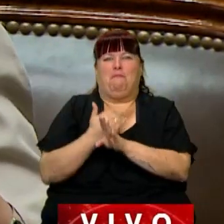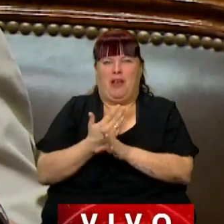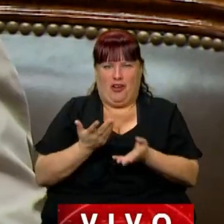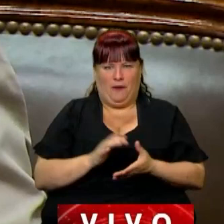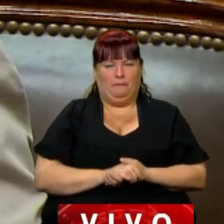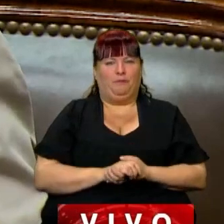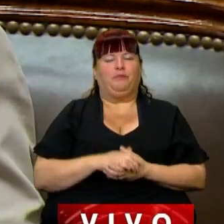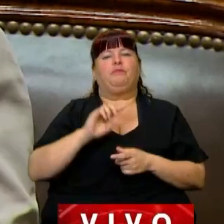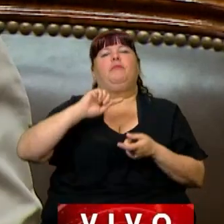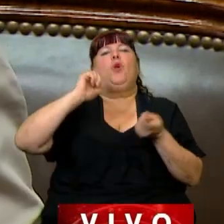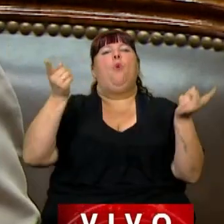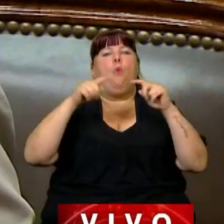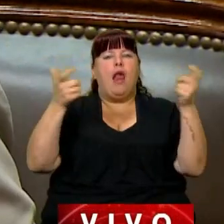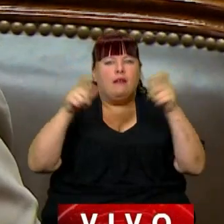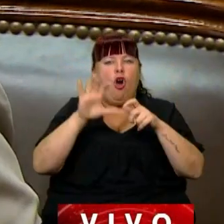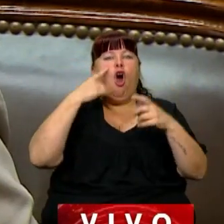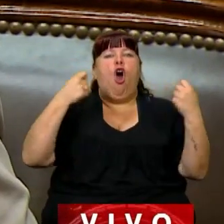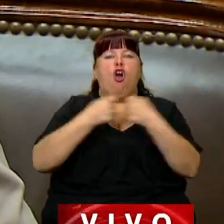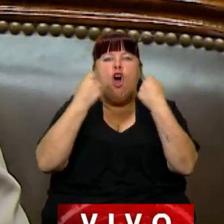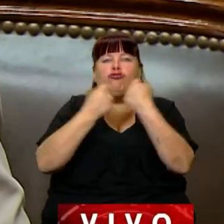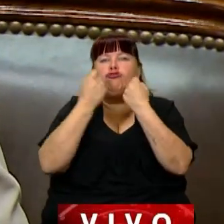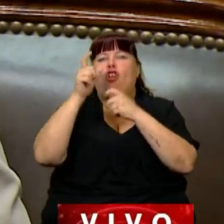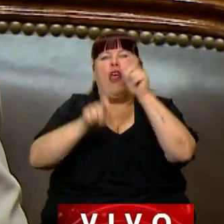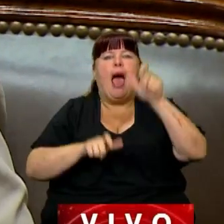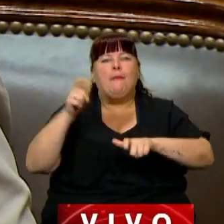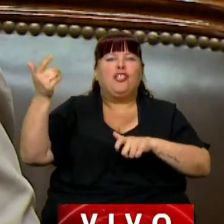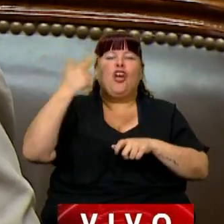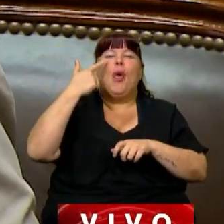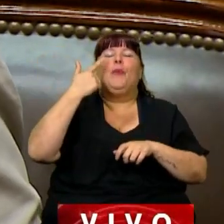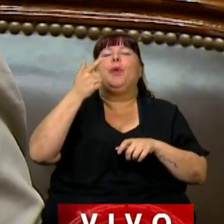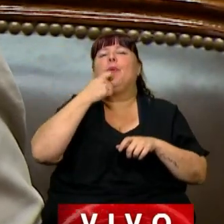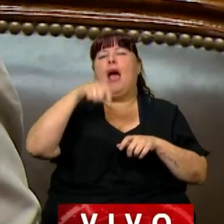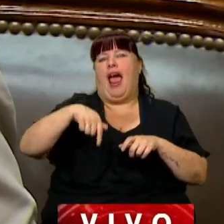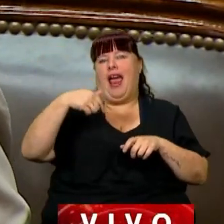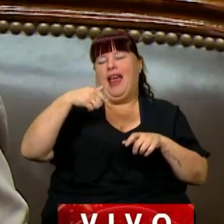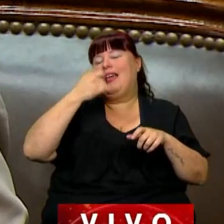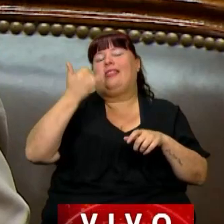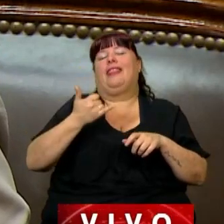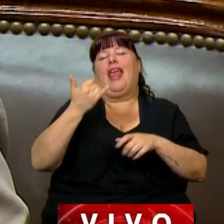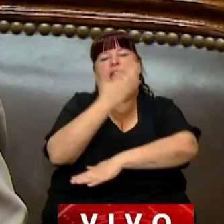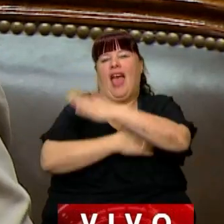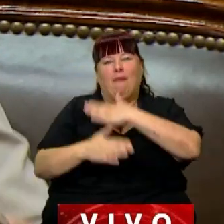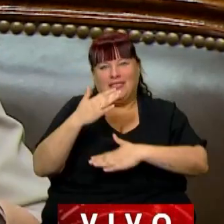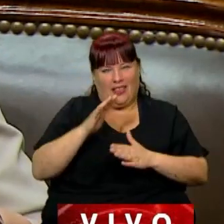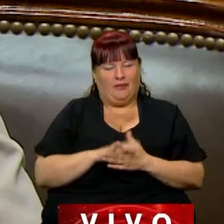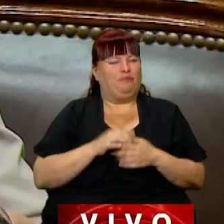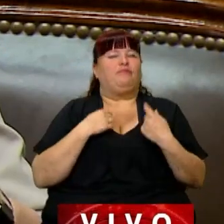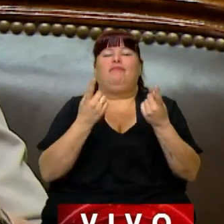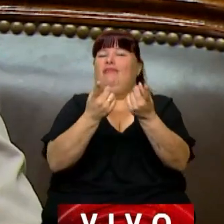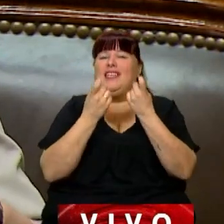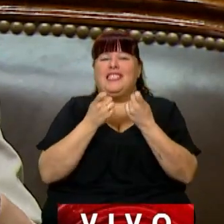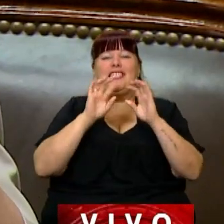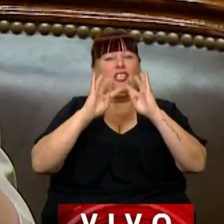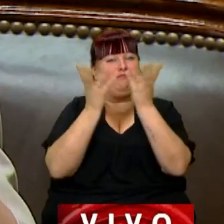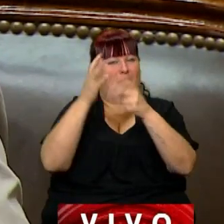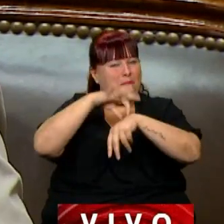único en las reevaluaciones y los controles de cada una de las personas que viven en esta situación con alguna discapacidad. Necesitamos